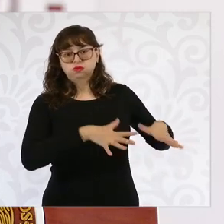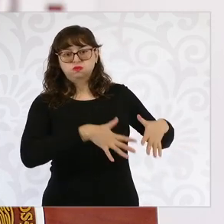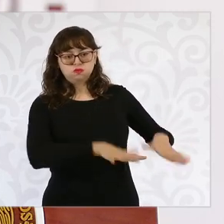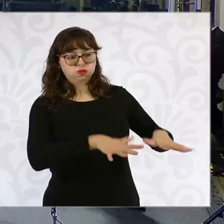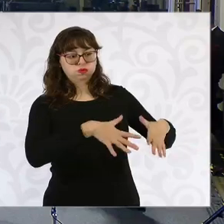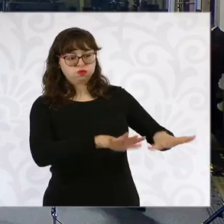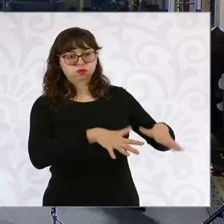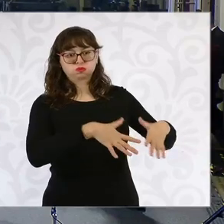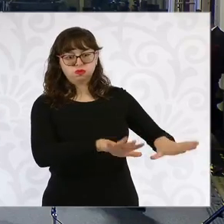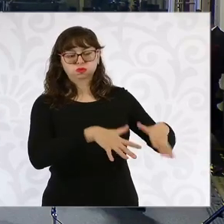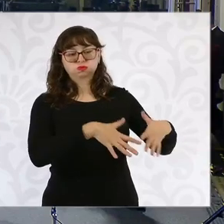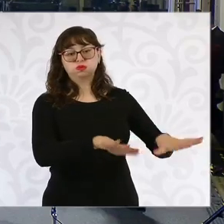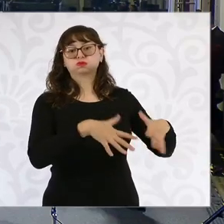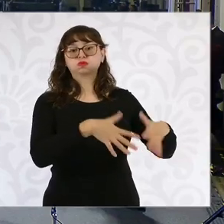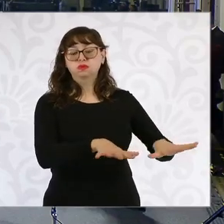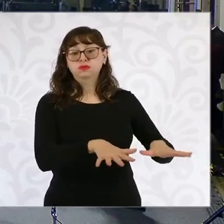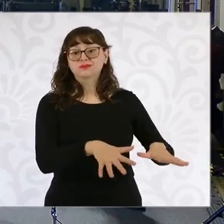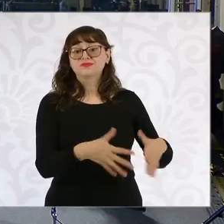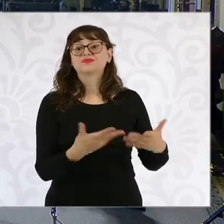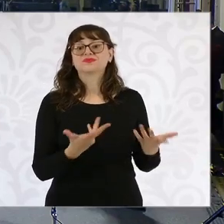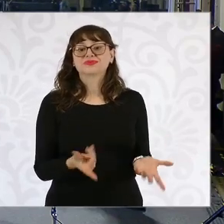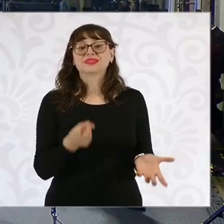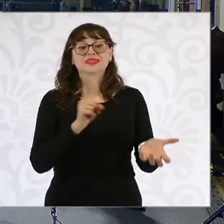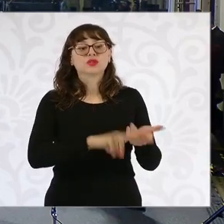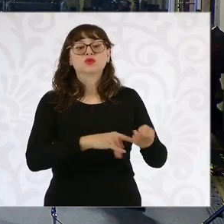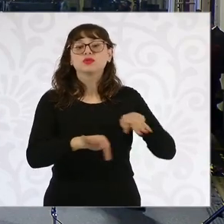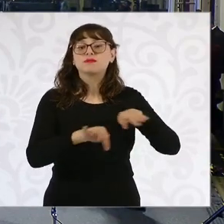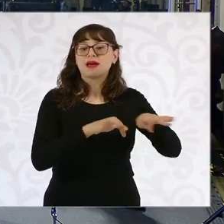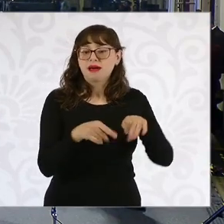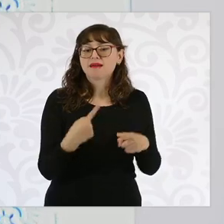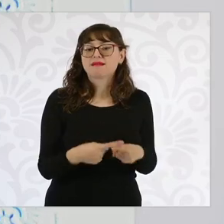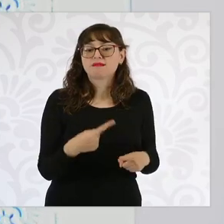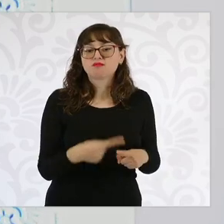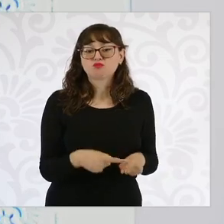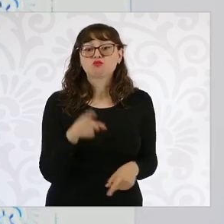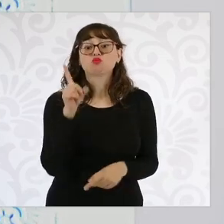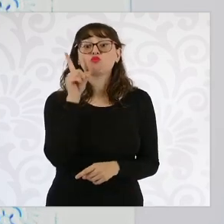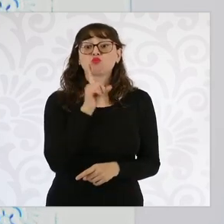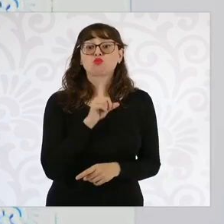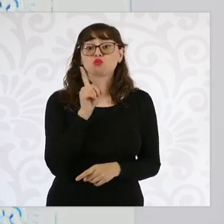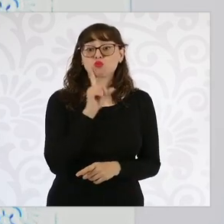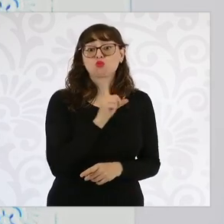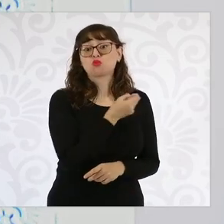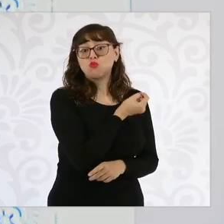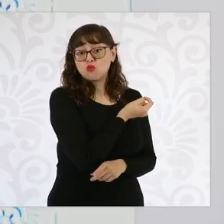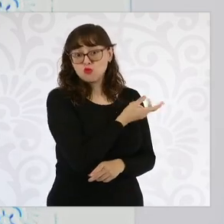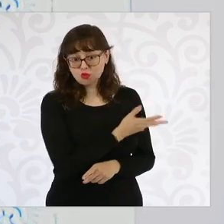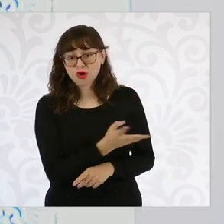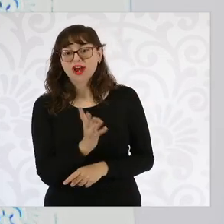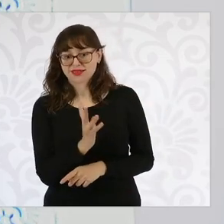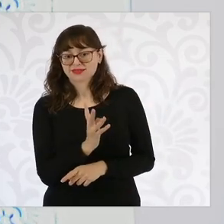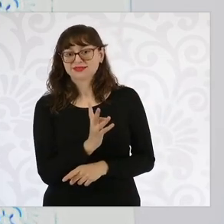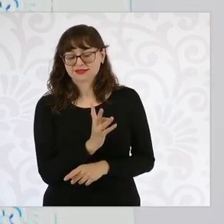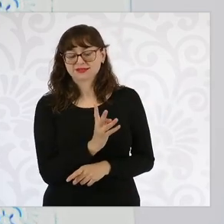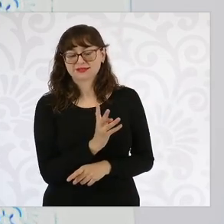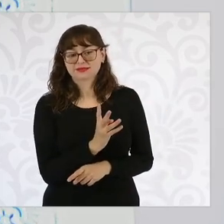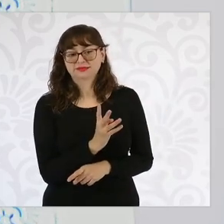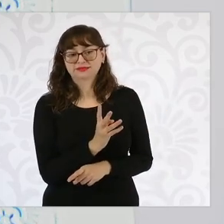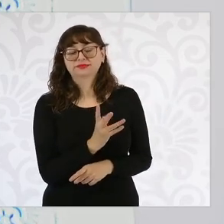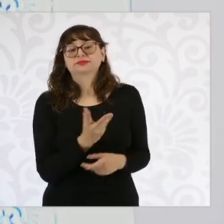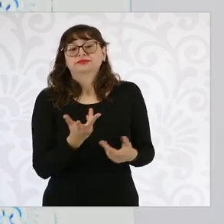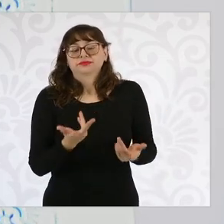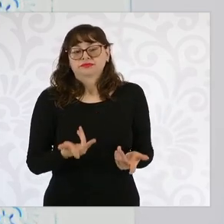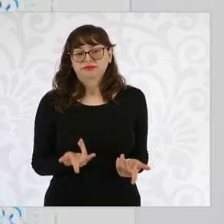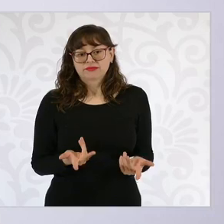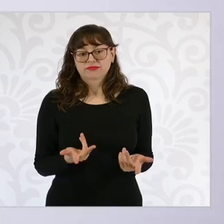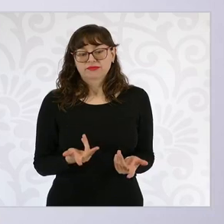familias, muchas mujeres, porque se empleaba o se emplea a las mujeres y a veces las